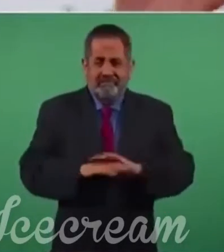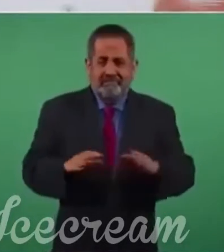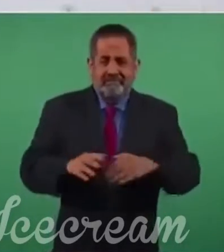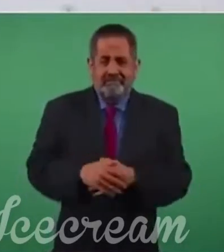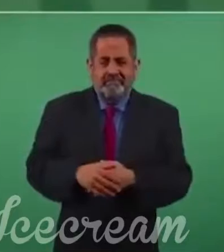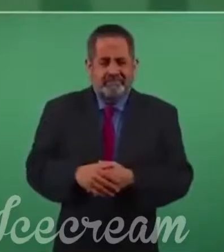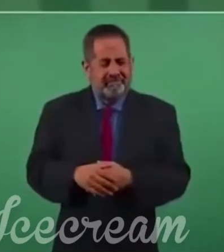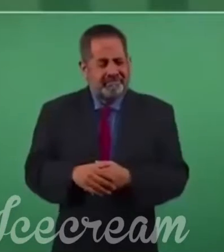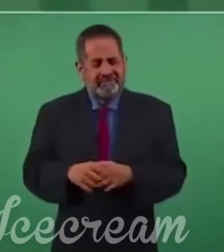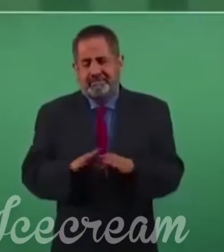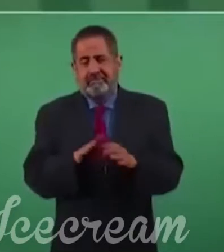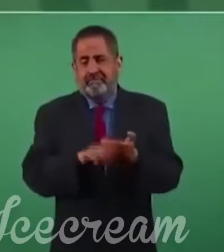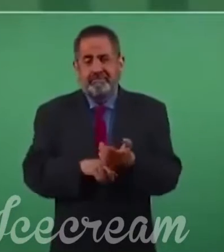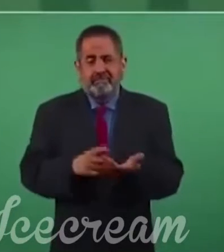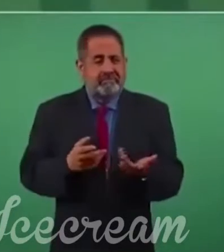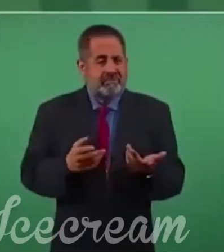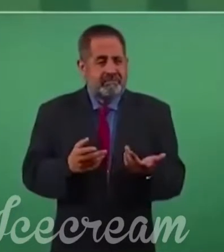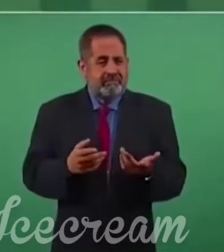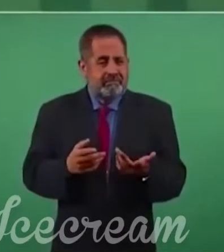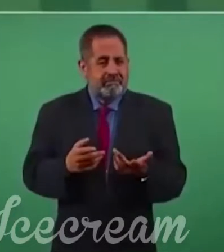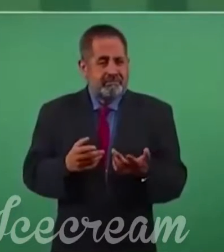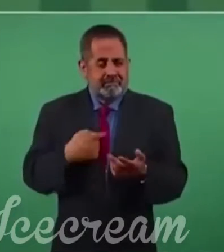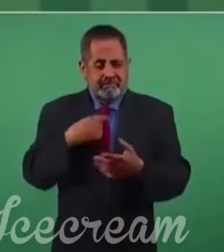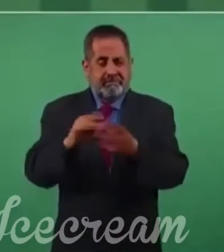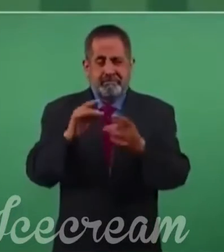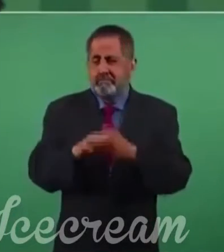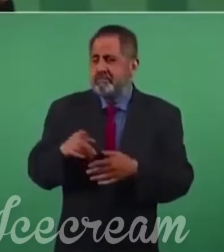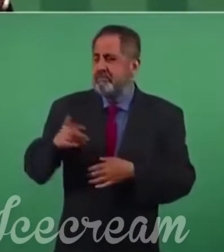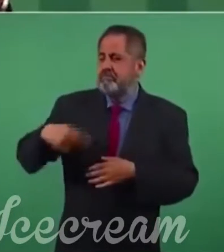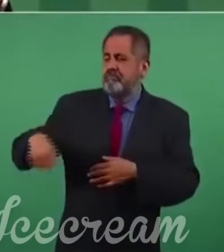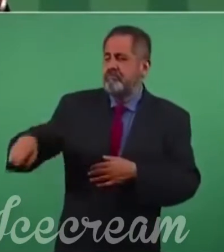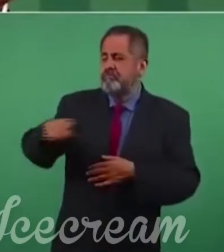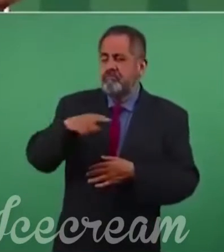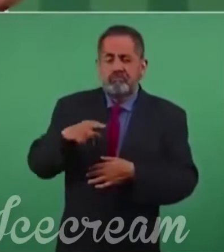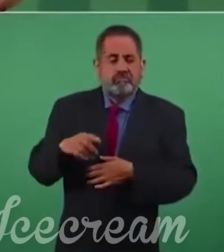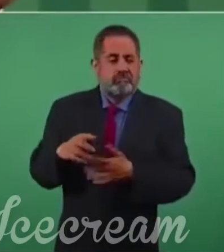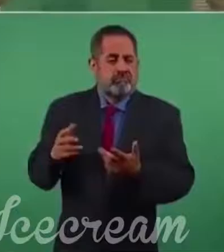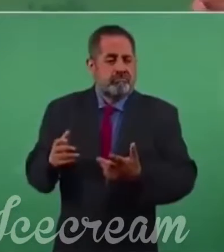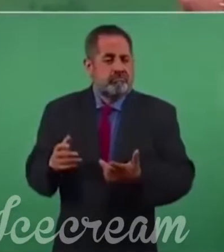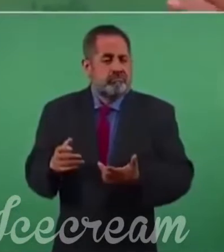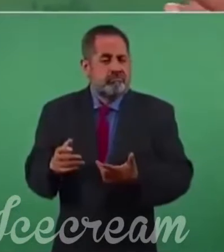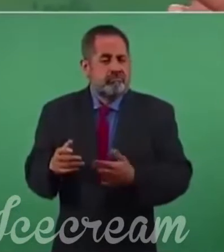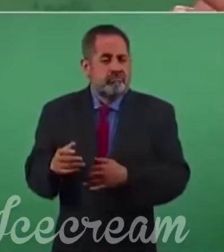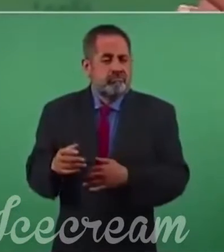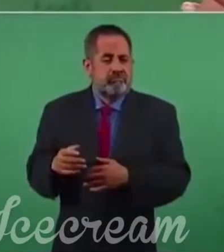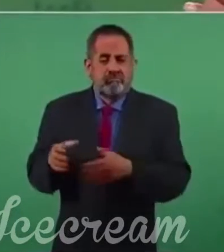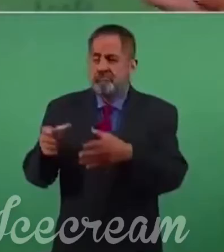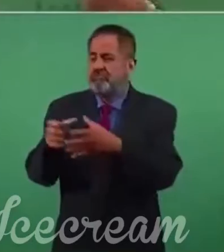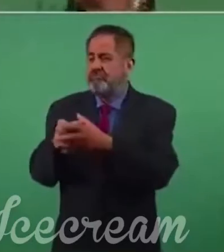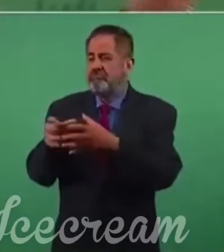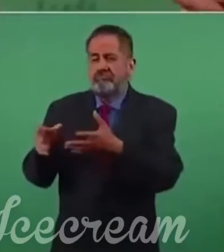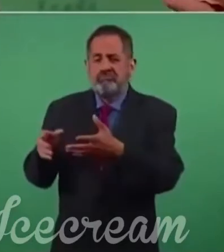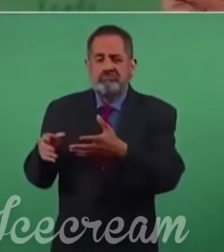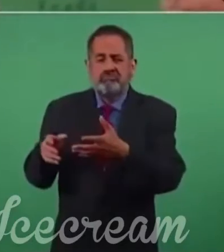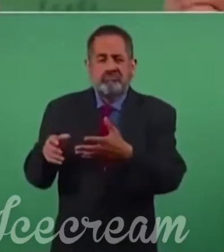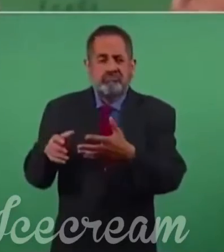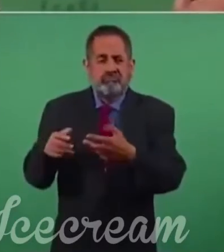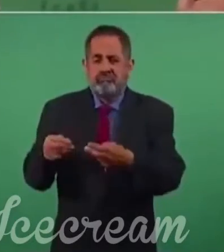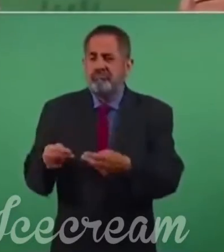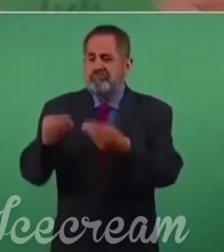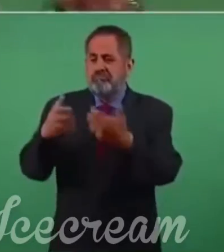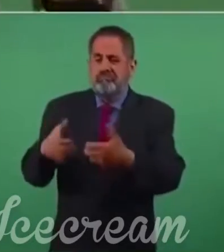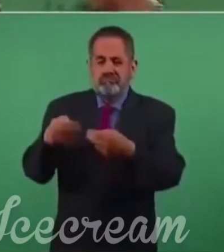paga menos una corporación empresarial,